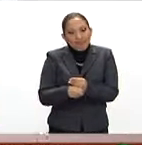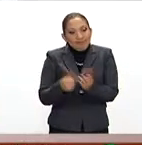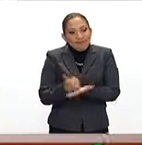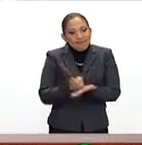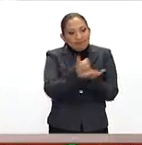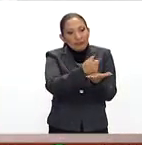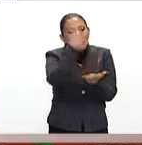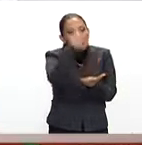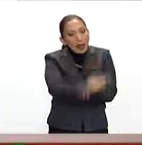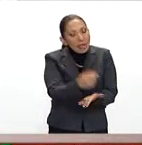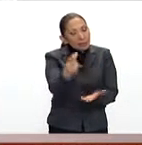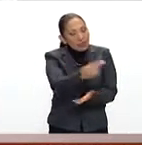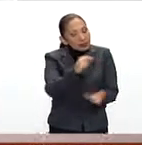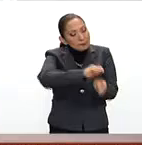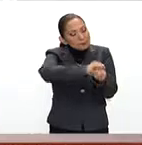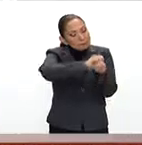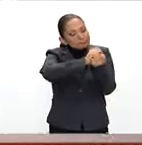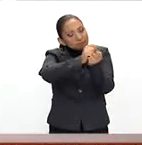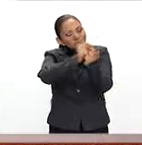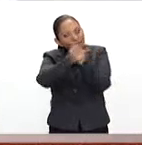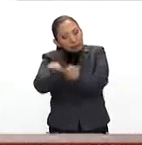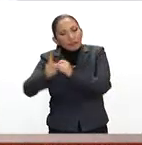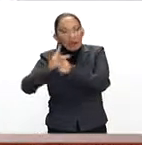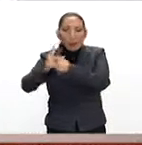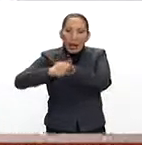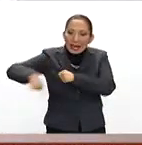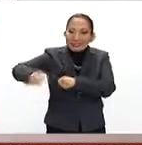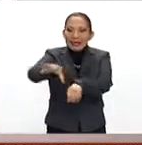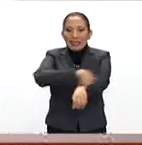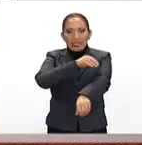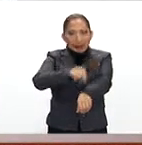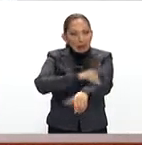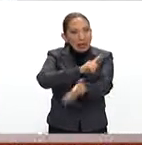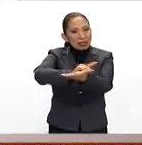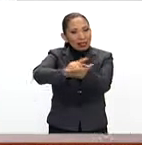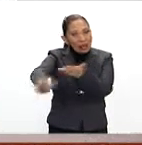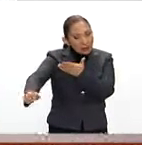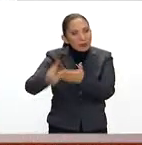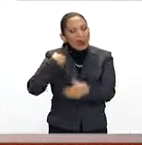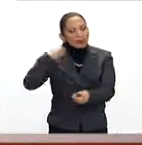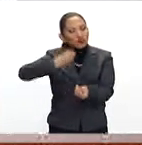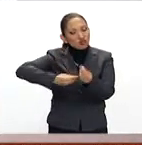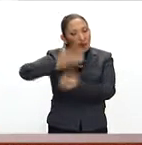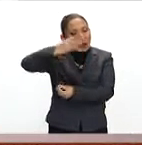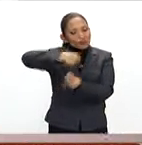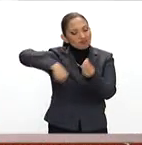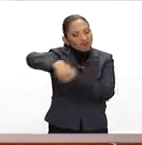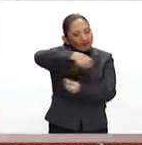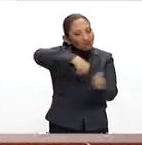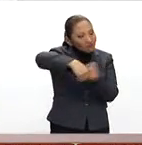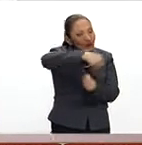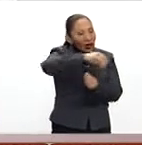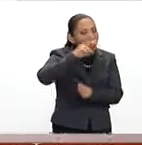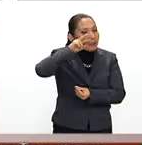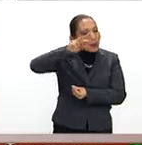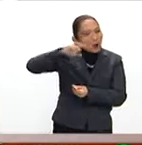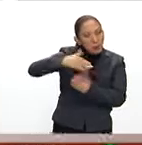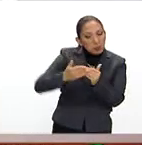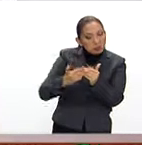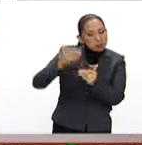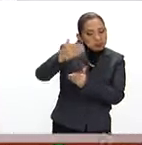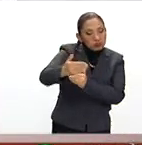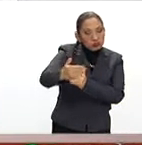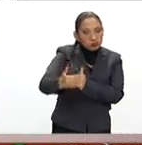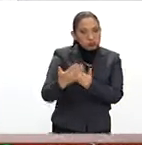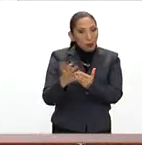agua caliente en sus casas. Entonces nos dimos a la tarea de hacer a la industria, una industria mucho más eficiente que